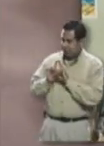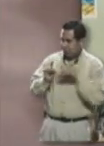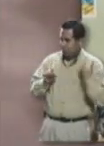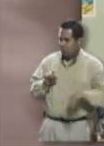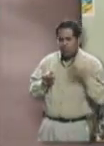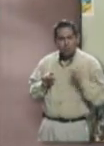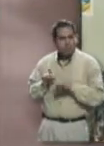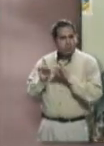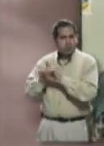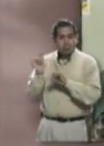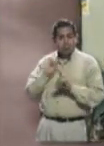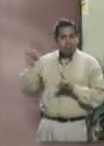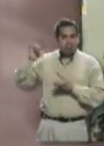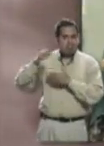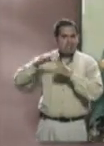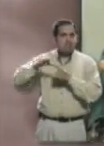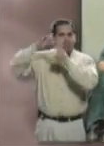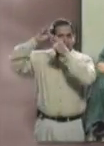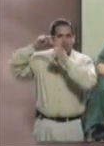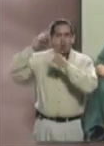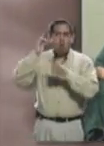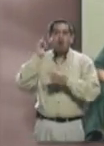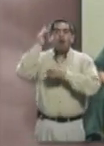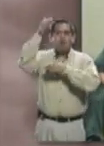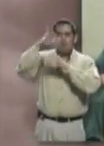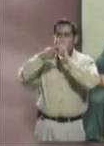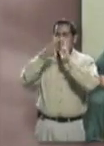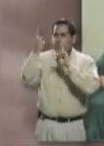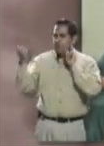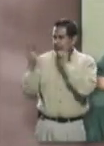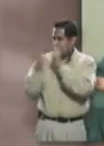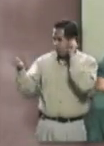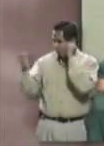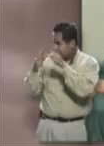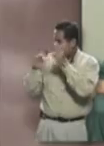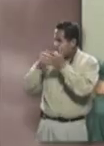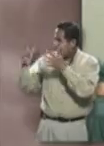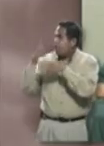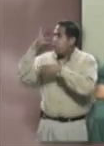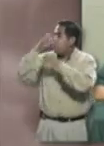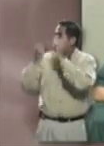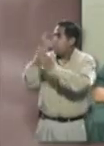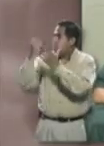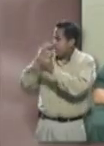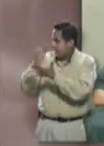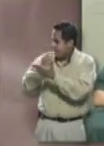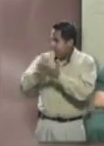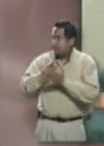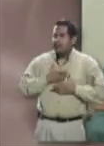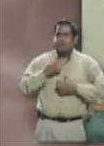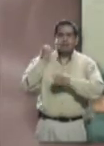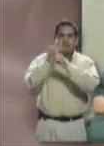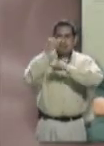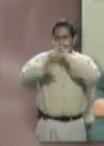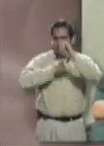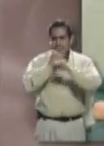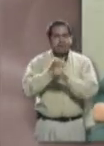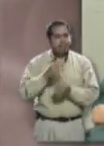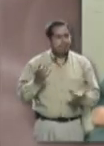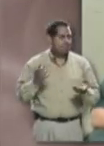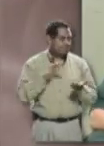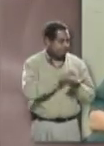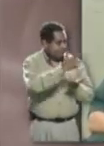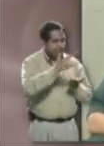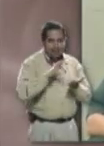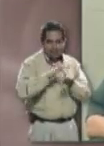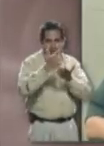medallistas de deportistas especiales y esperamos verte próximamente por acá y que nos cuentes de las nuevas medallas que traigas a nivel internacional. Gracias a